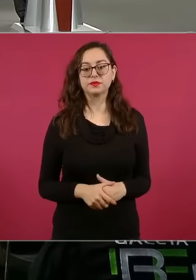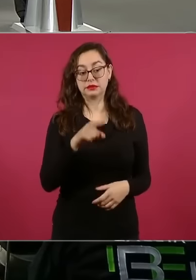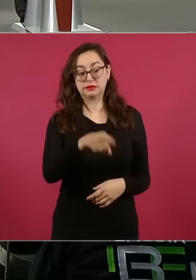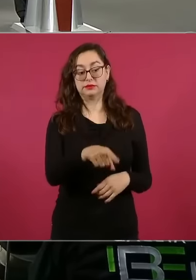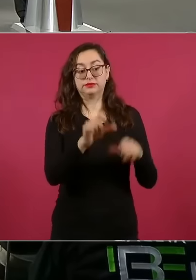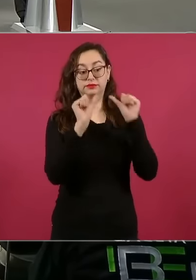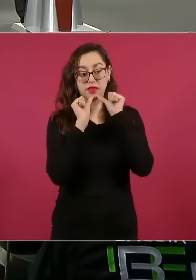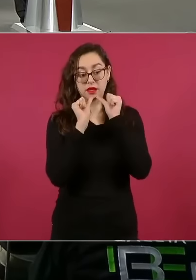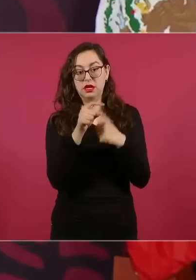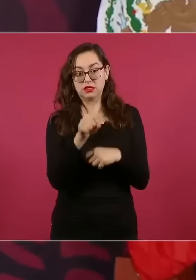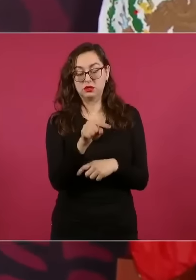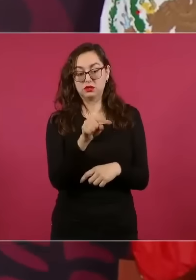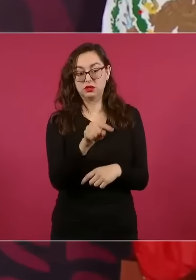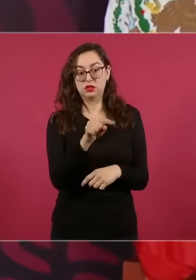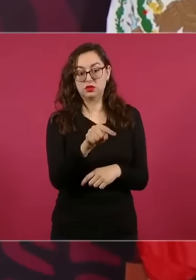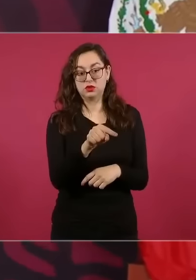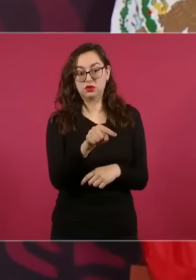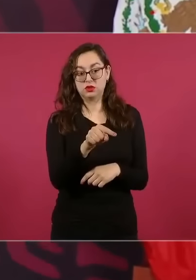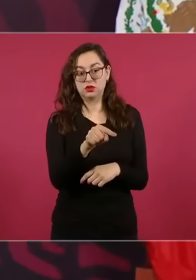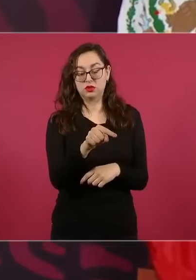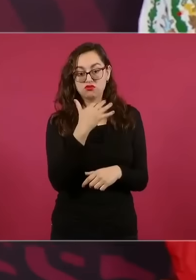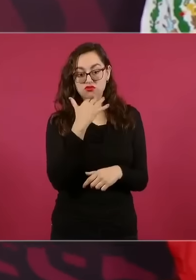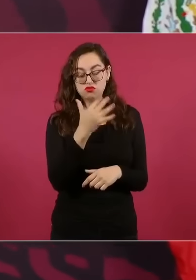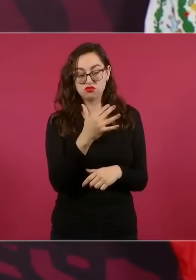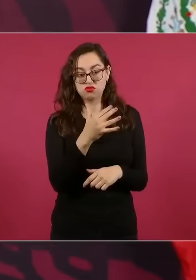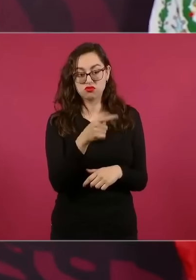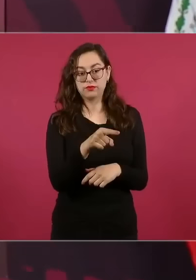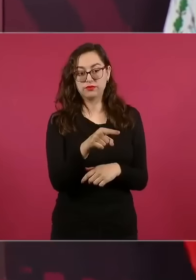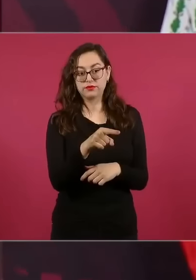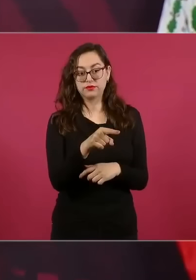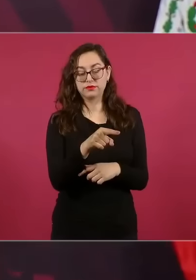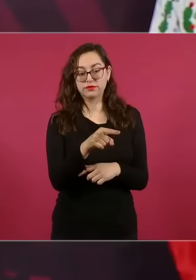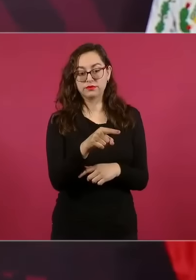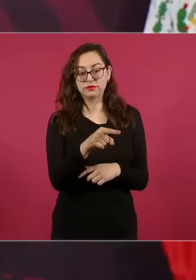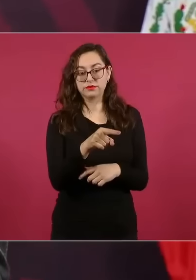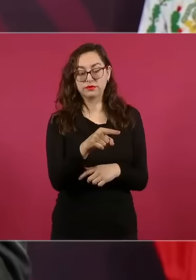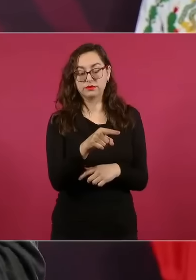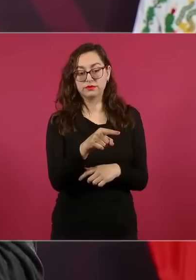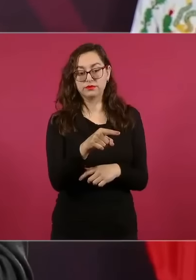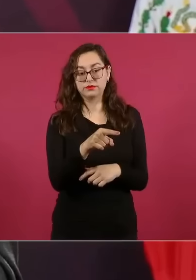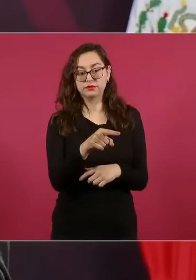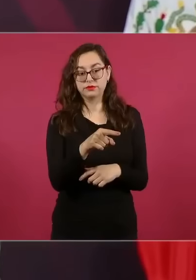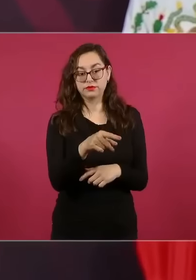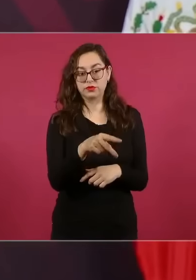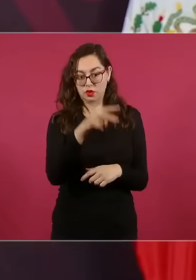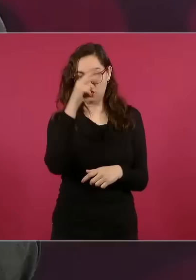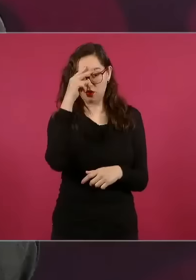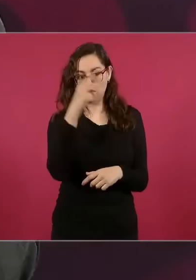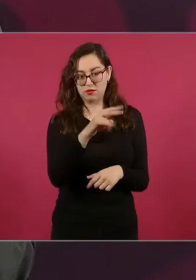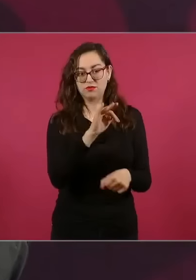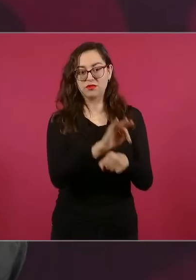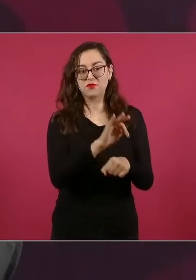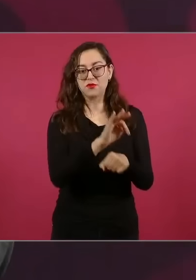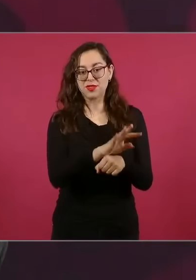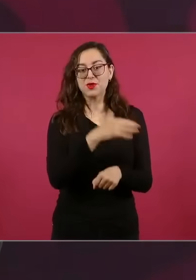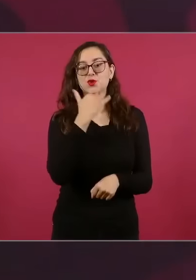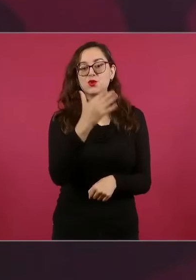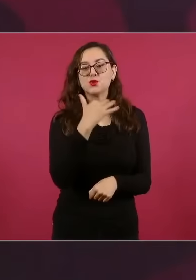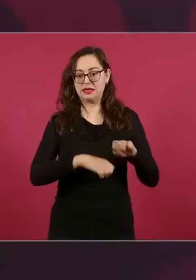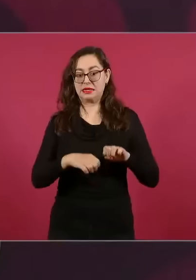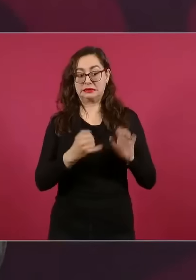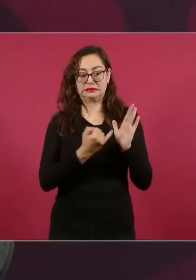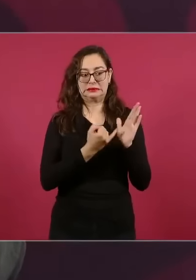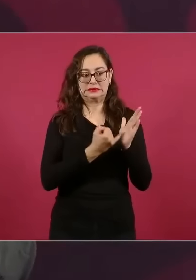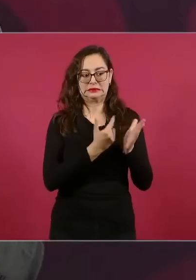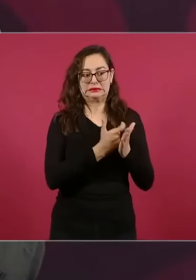a la asociación esta de México mexicanos a favor de la corrupción este